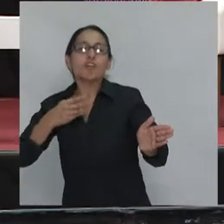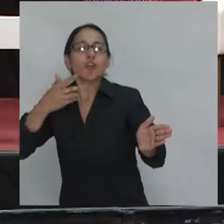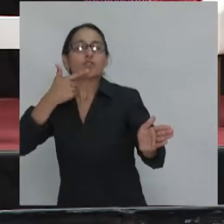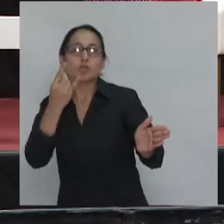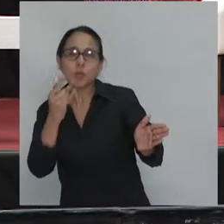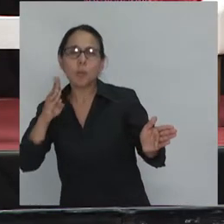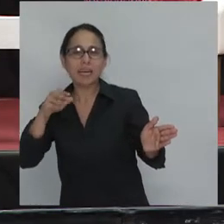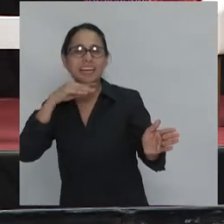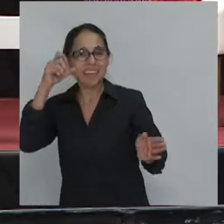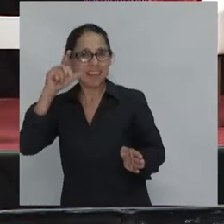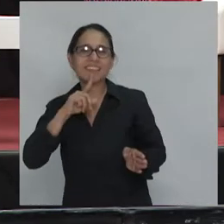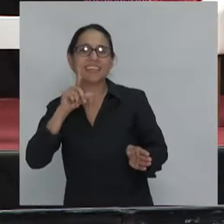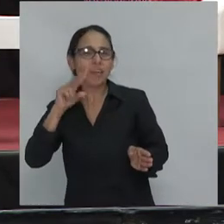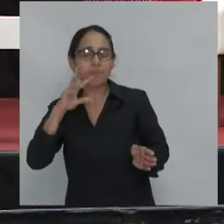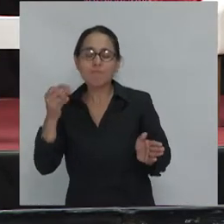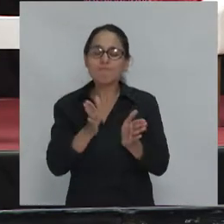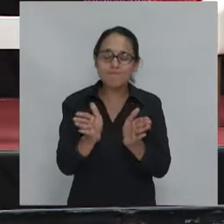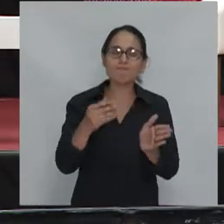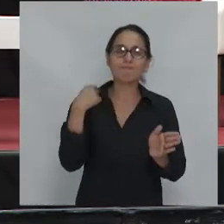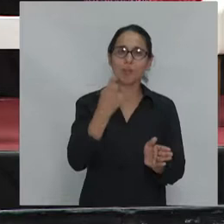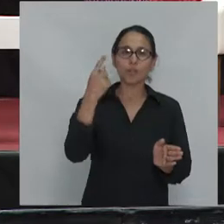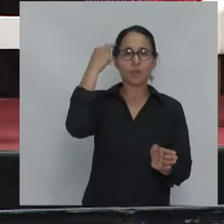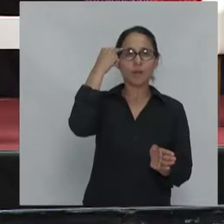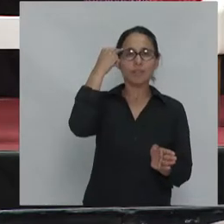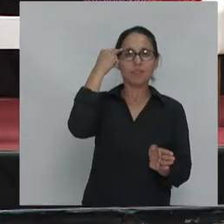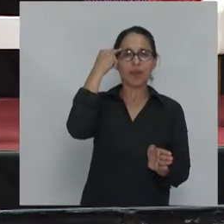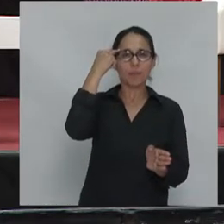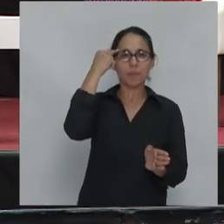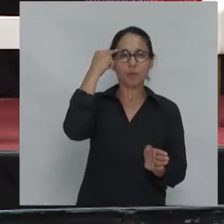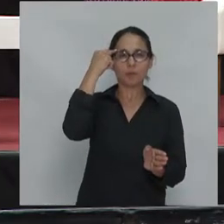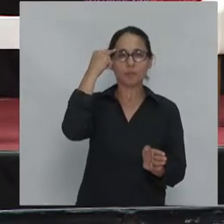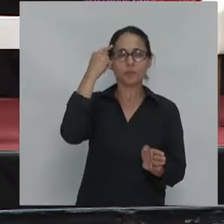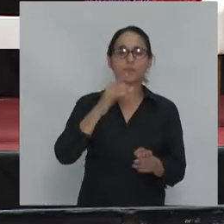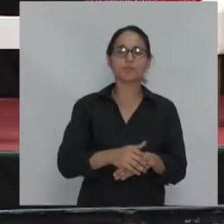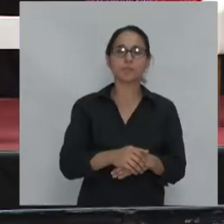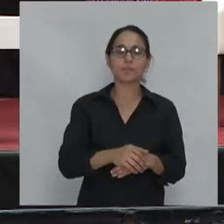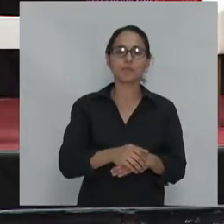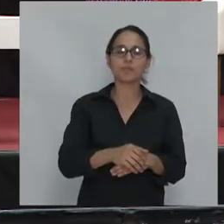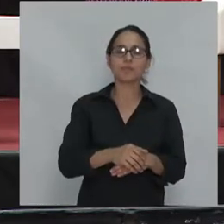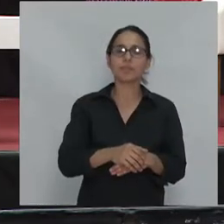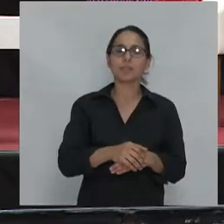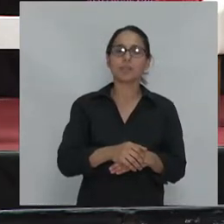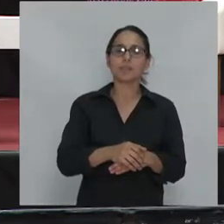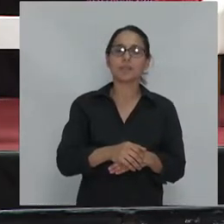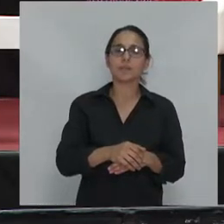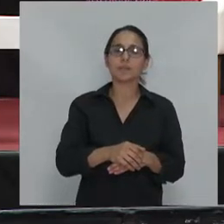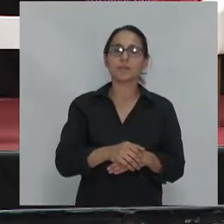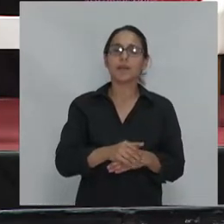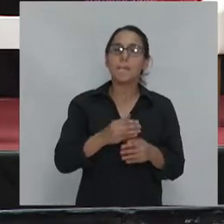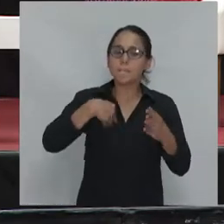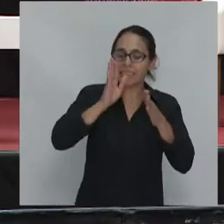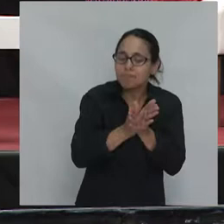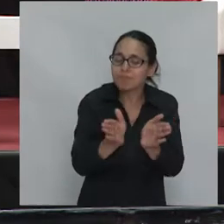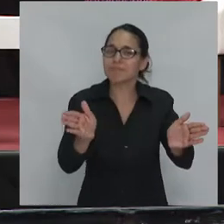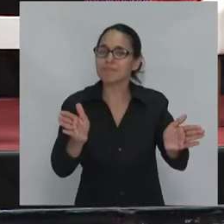nosotros pensamos que tiene mucho que ver con lo subjetivo